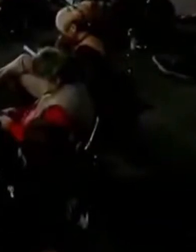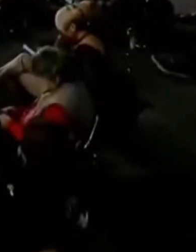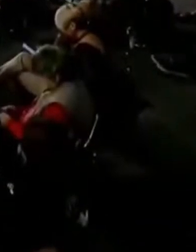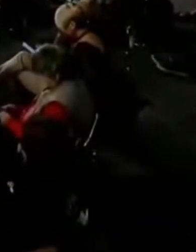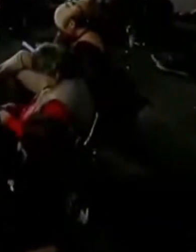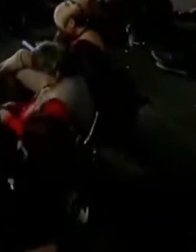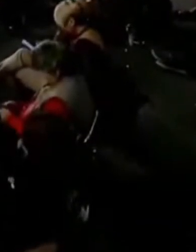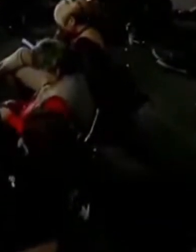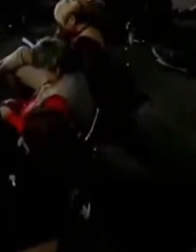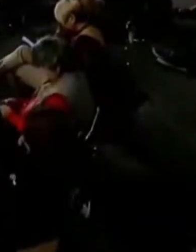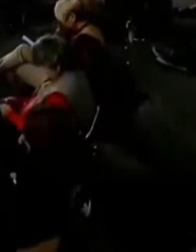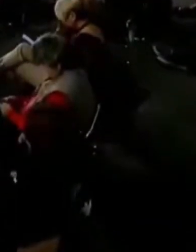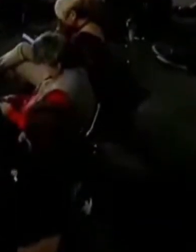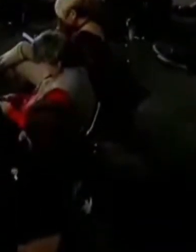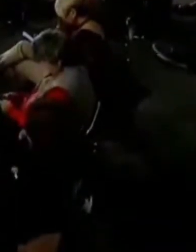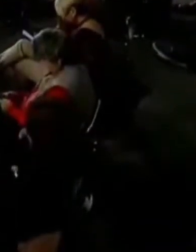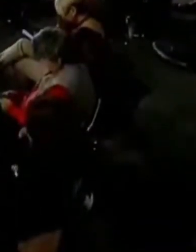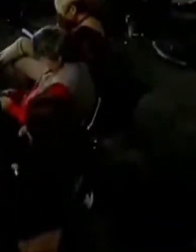se anunciaban.